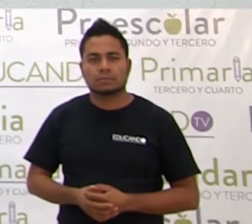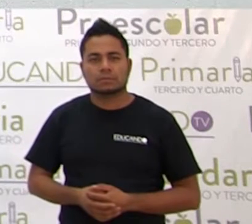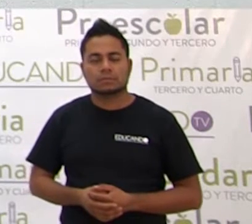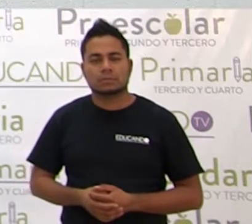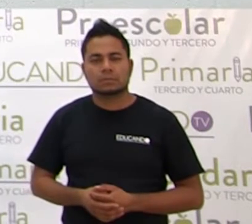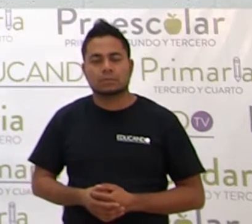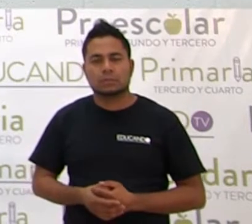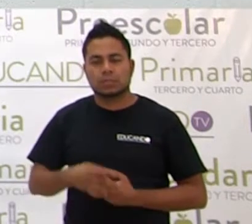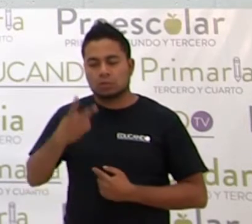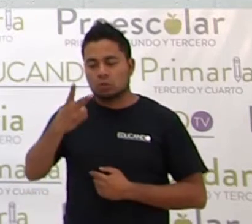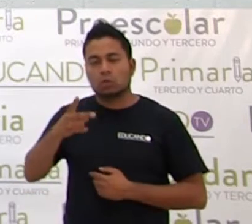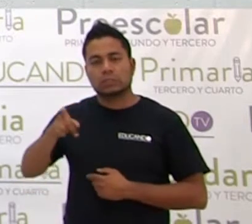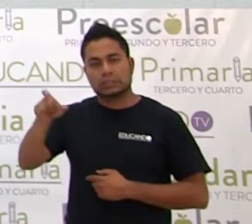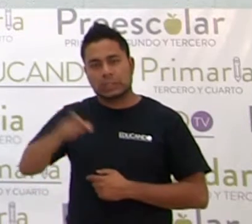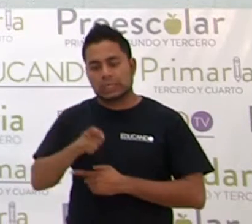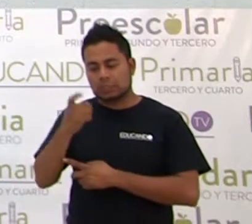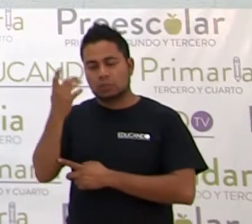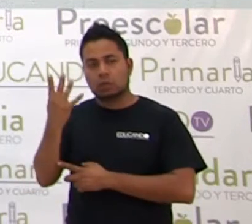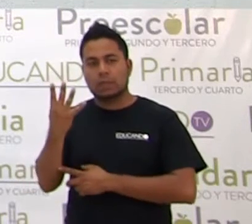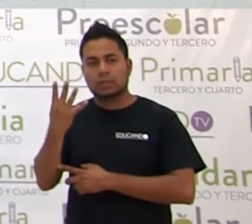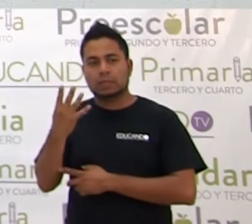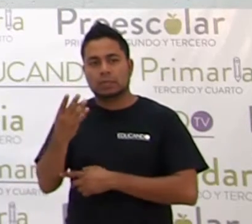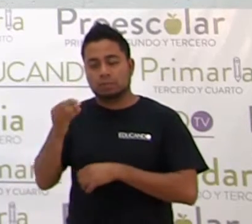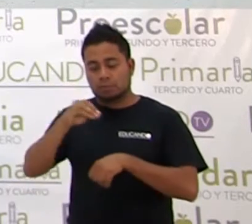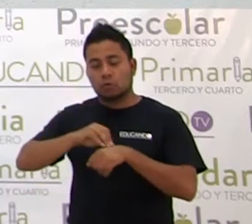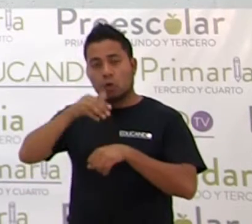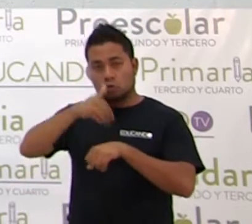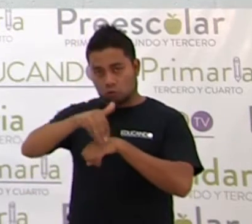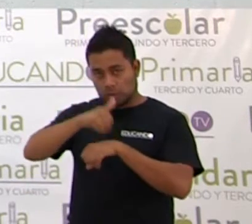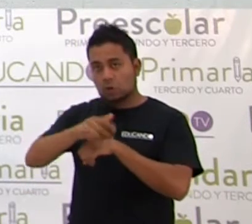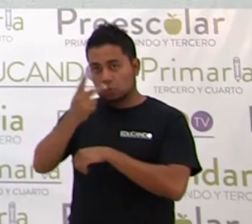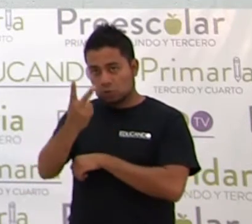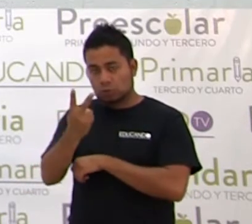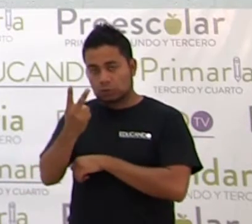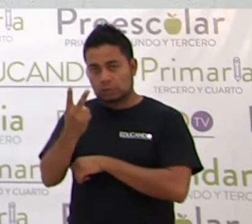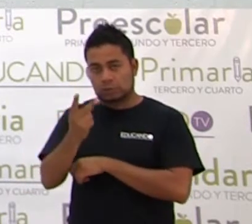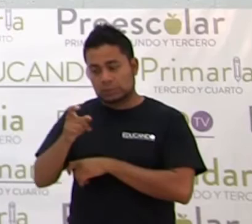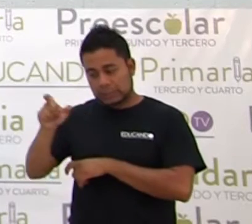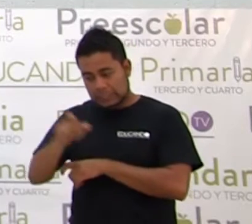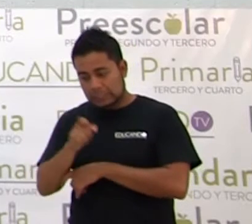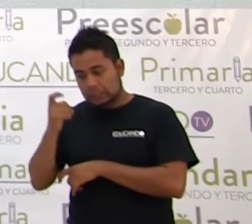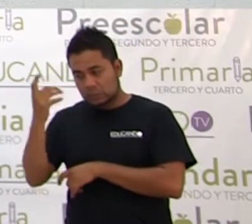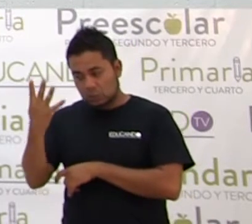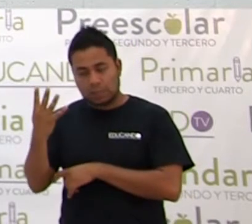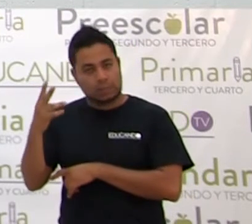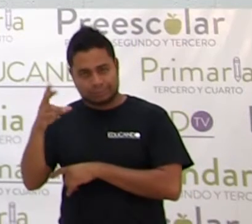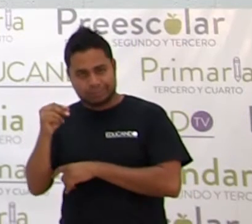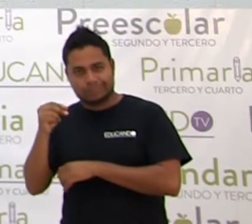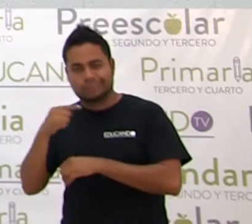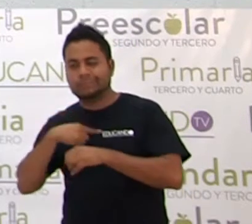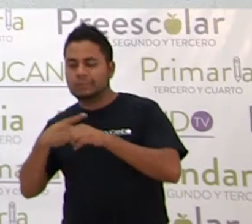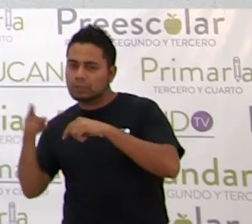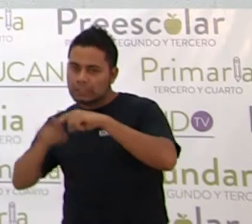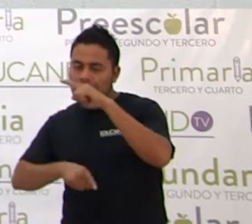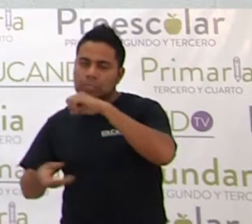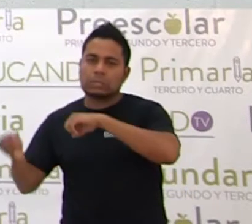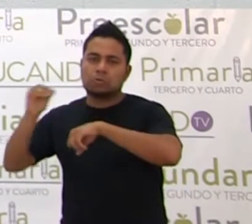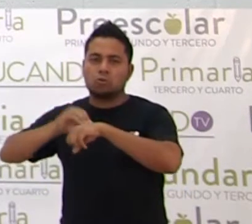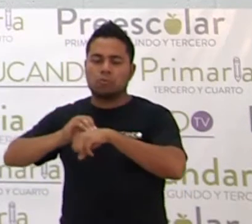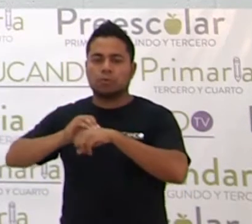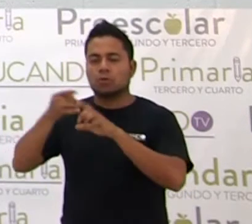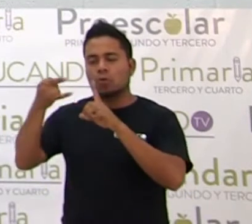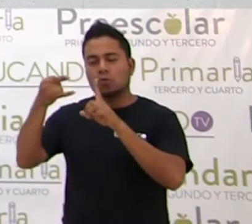Más 2X cuarta. Ponemos el número 2. Y en lugar de X cuarta, vamos a poner el